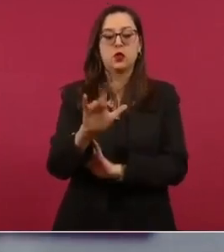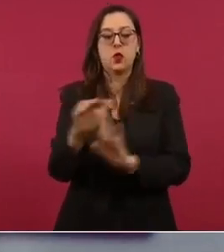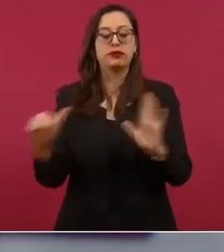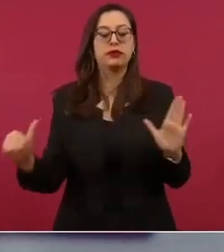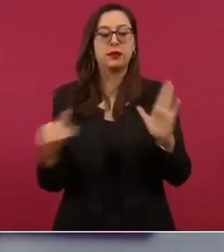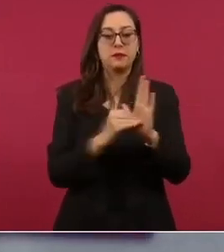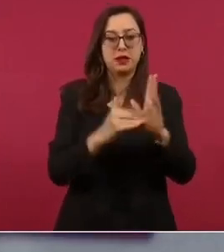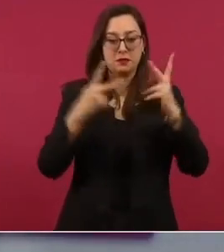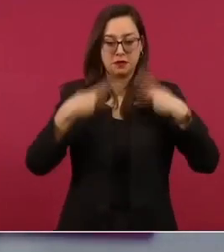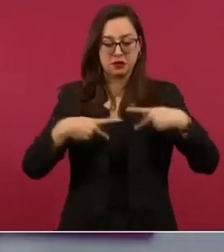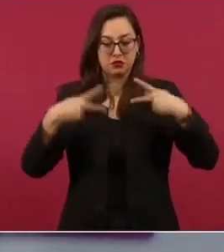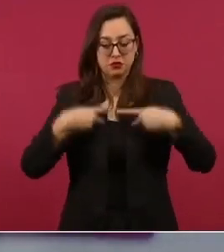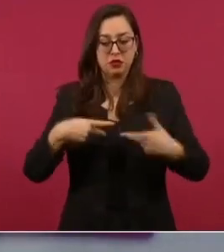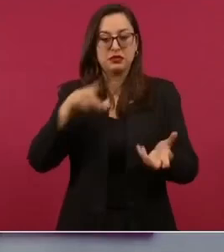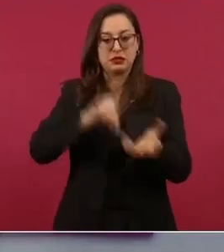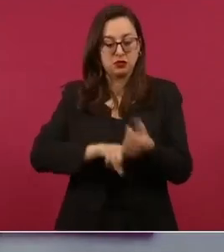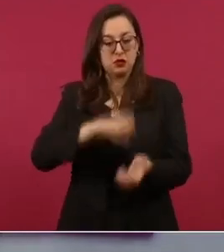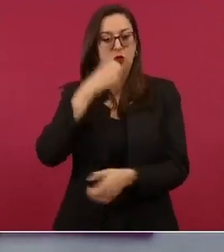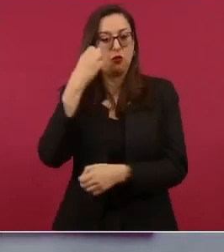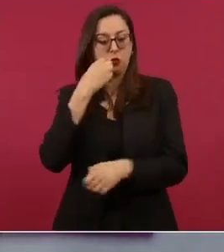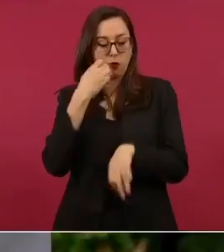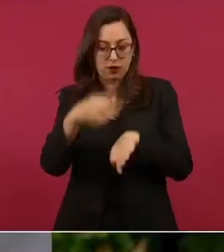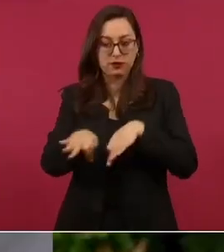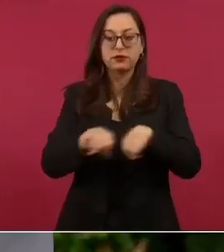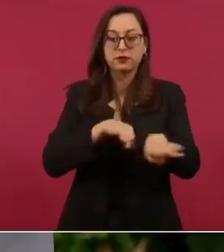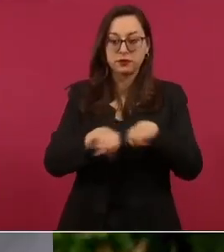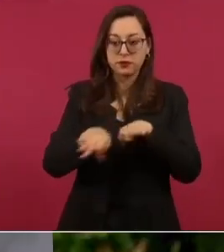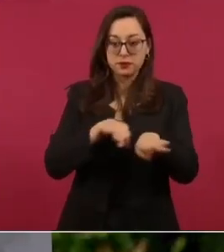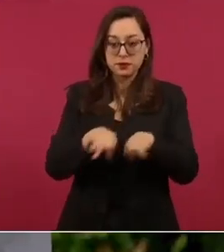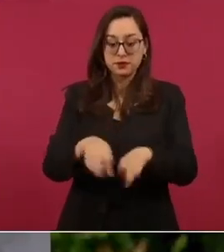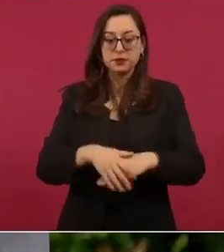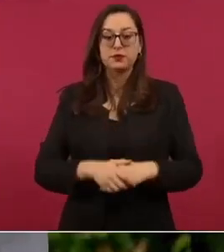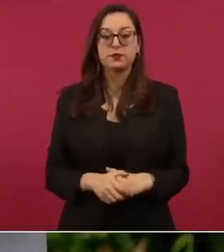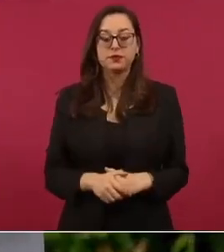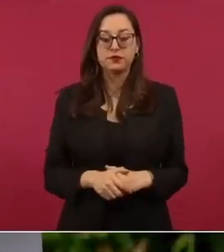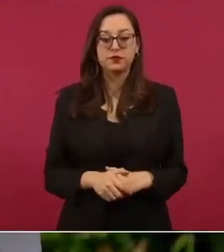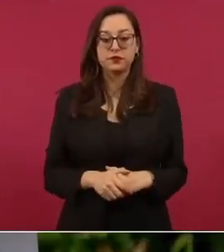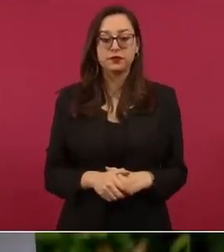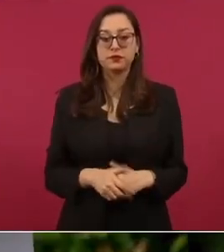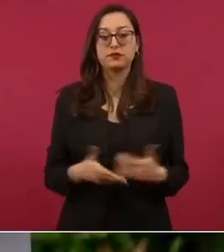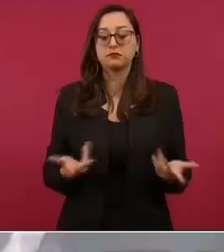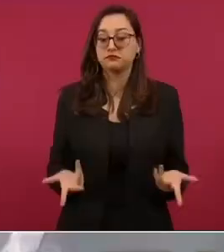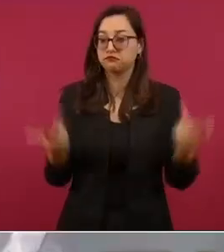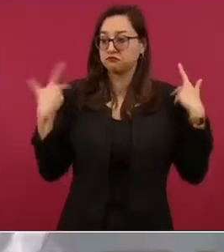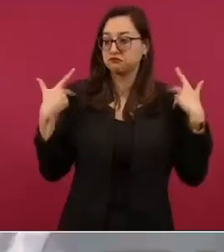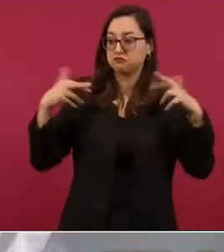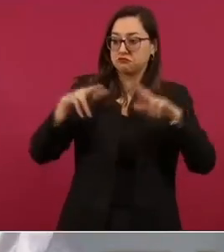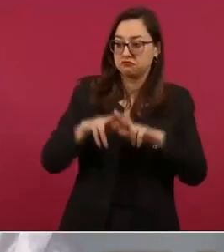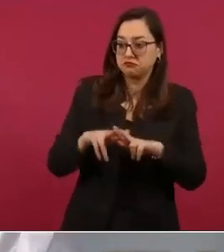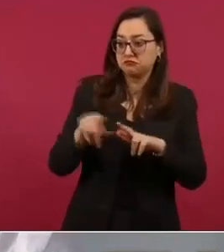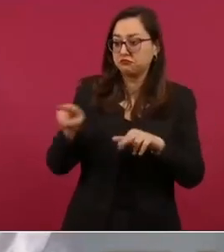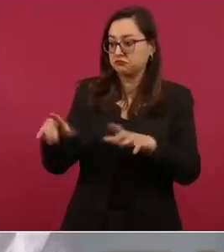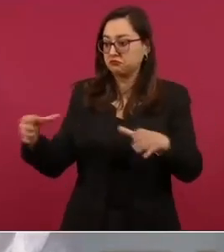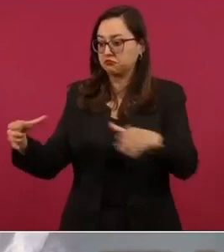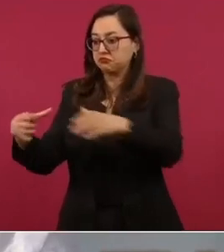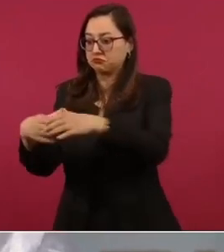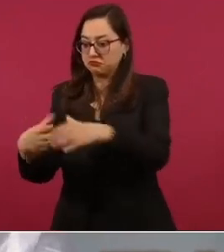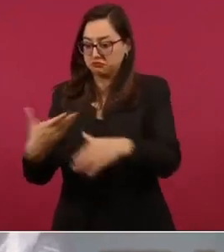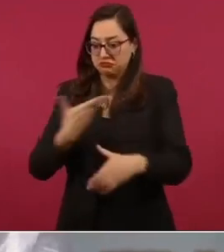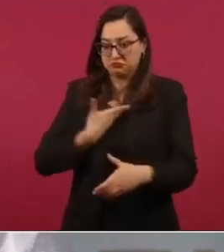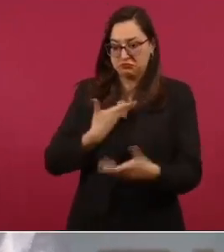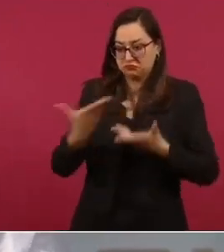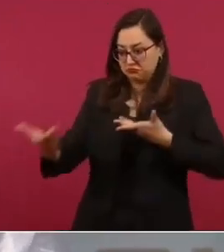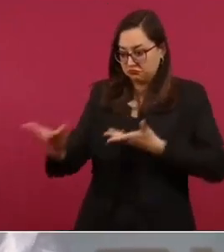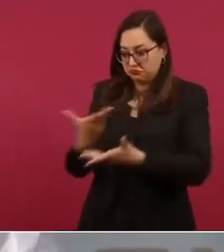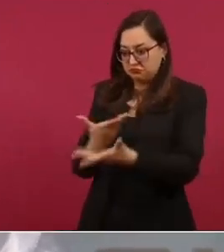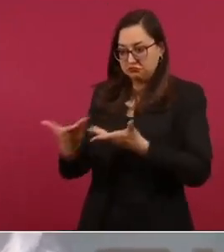de la educación la relación con el magisterio es de respeto y